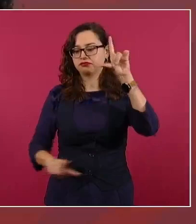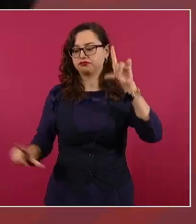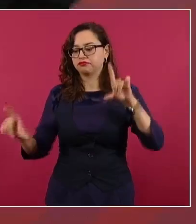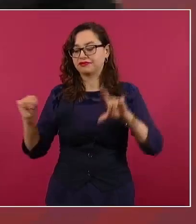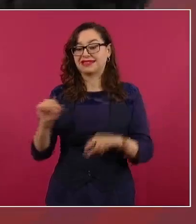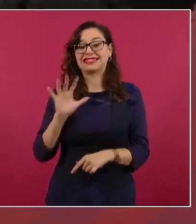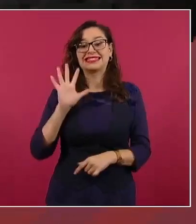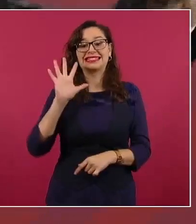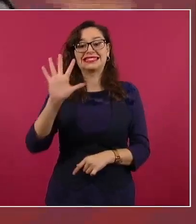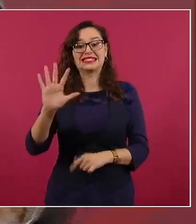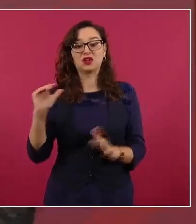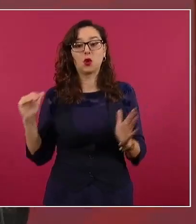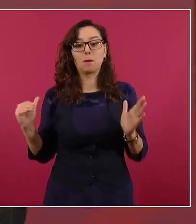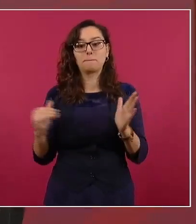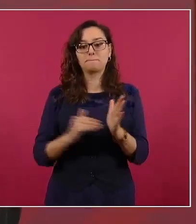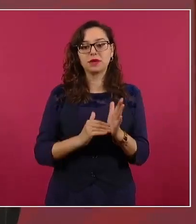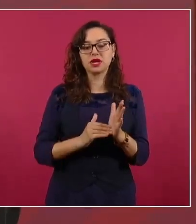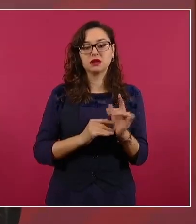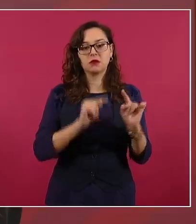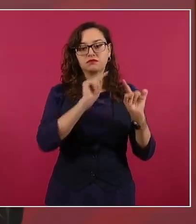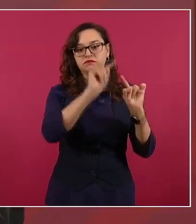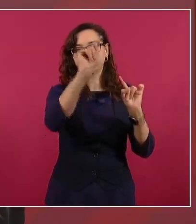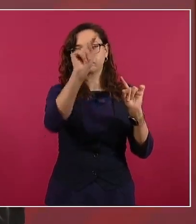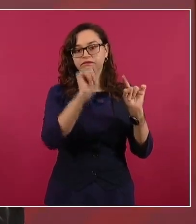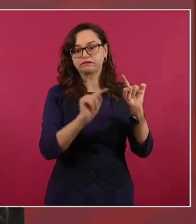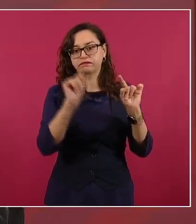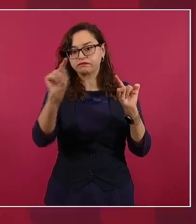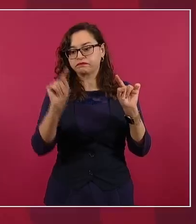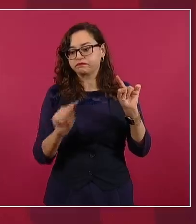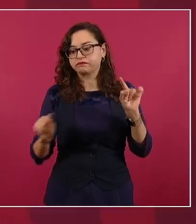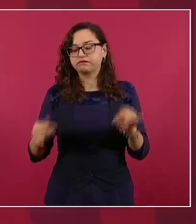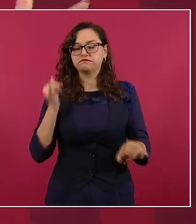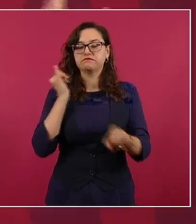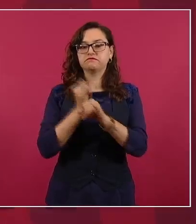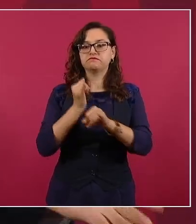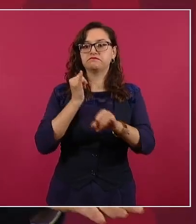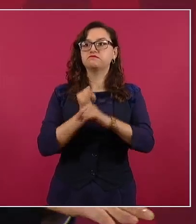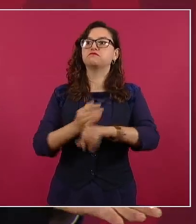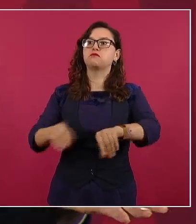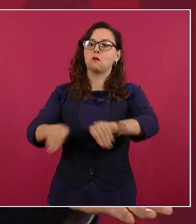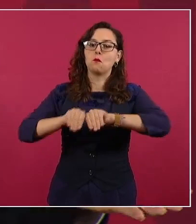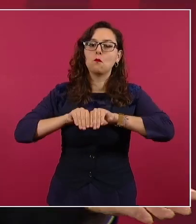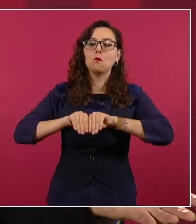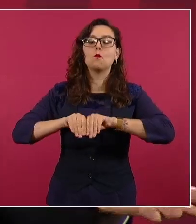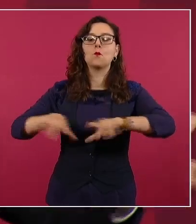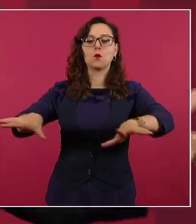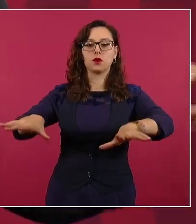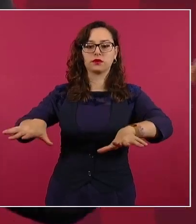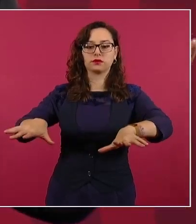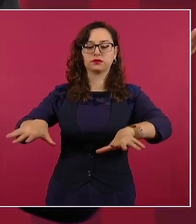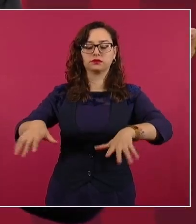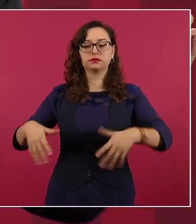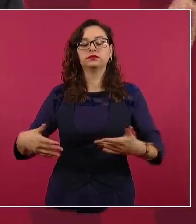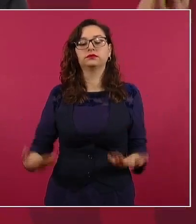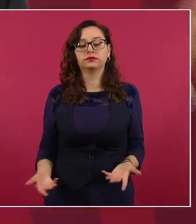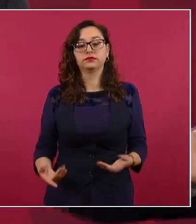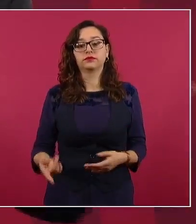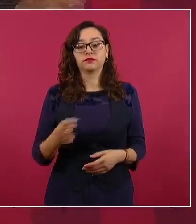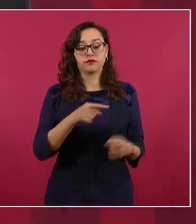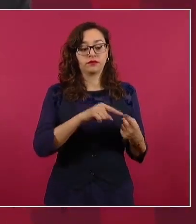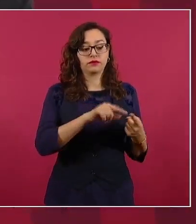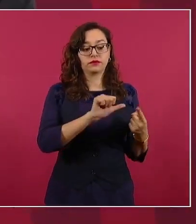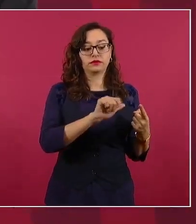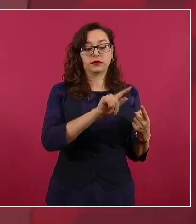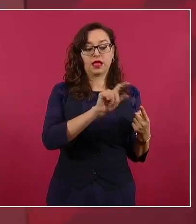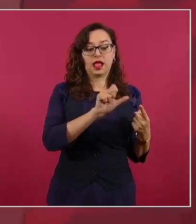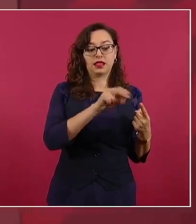para ampliar la cobertura de Altán se va a llevar a cabo un acuerdo entre Comisión Federal y Altán